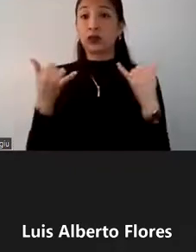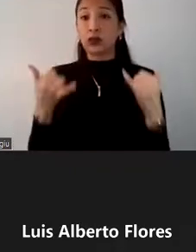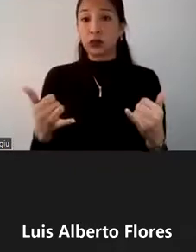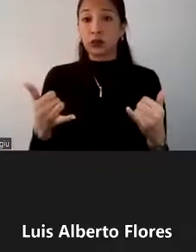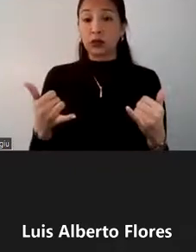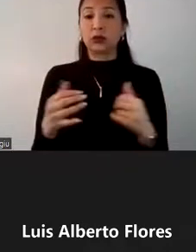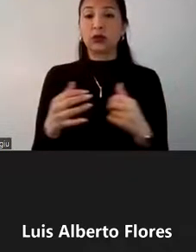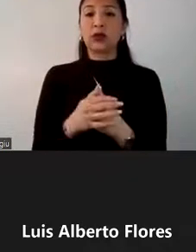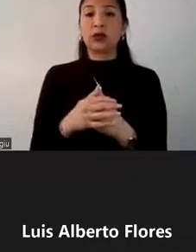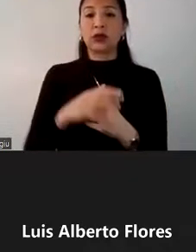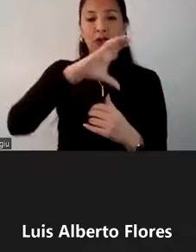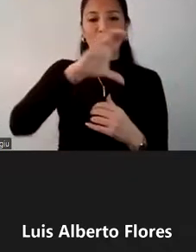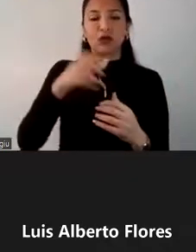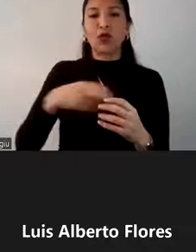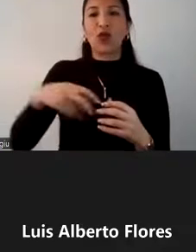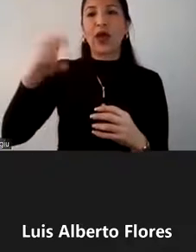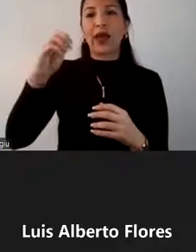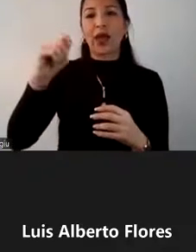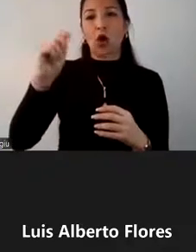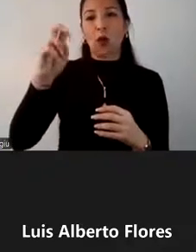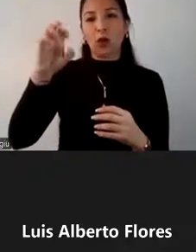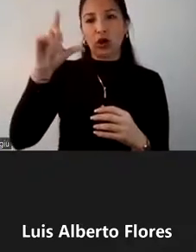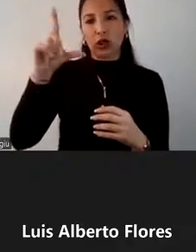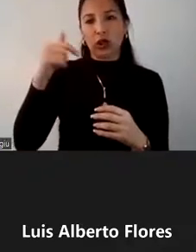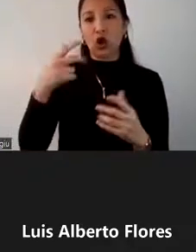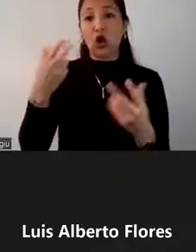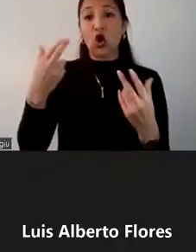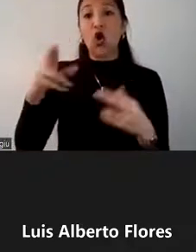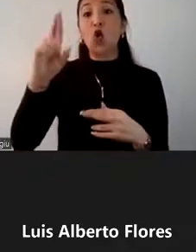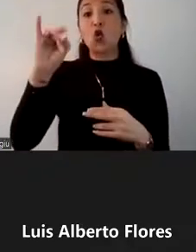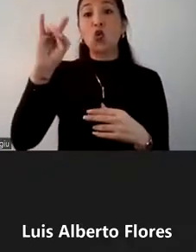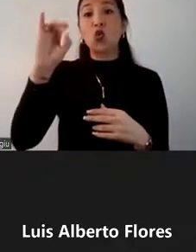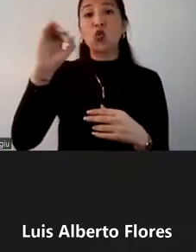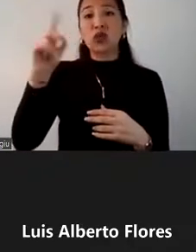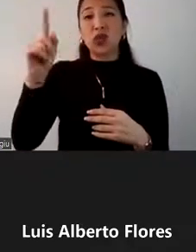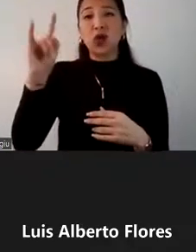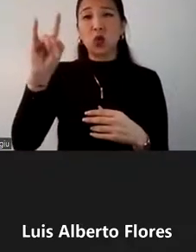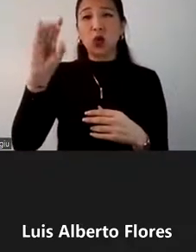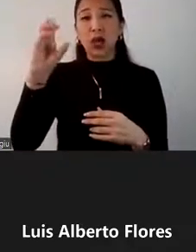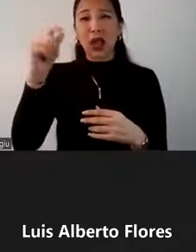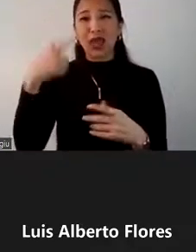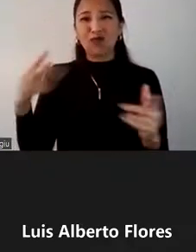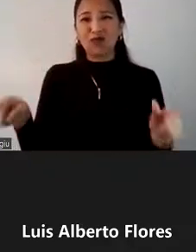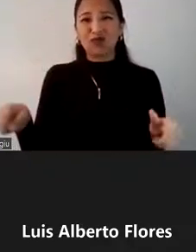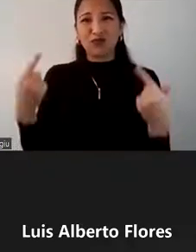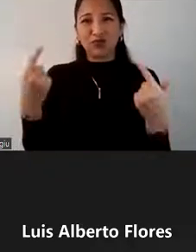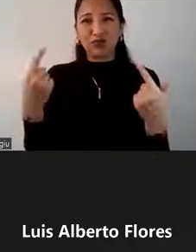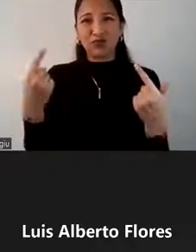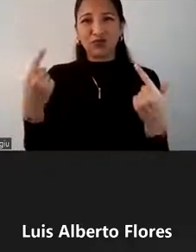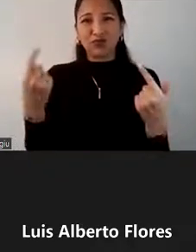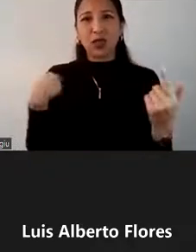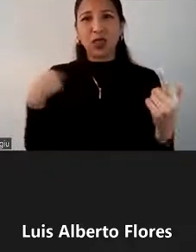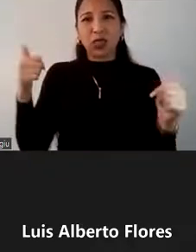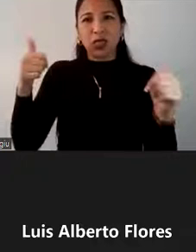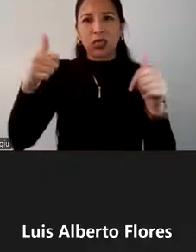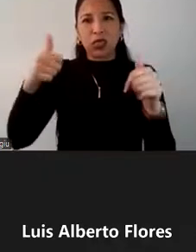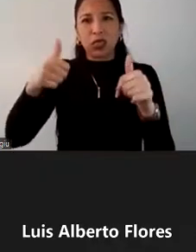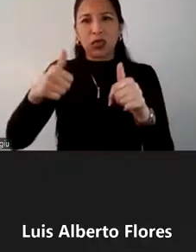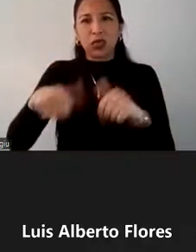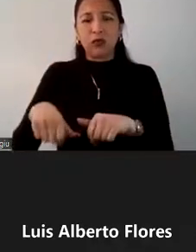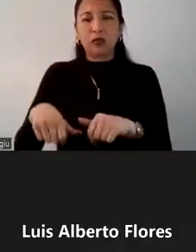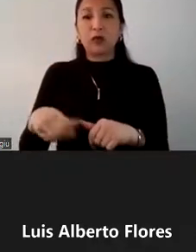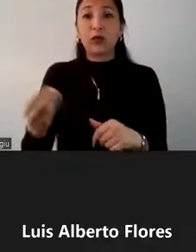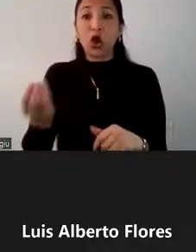contexto geopolítico entre Rusia y Ucrania. Esta mejora también estuvo impulsada nuevamente por el consumo de los